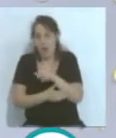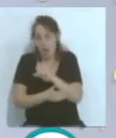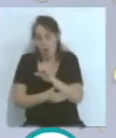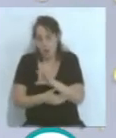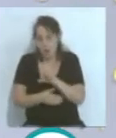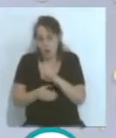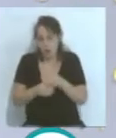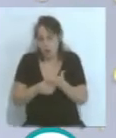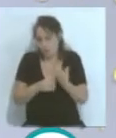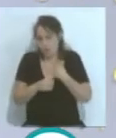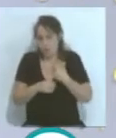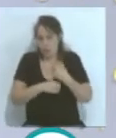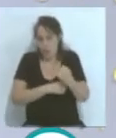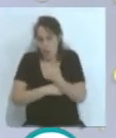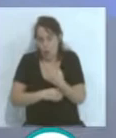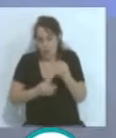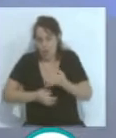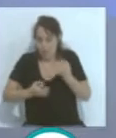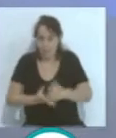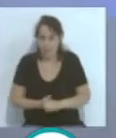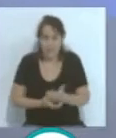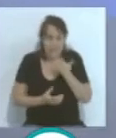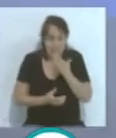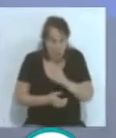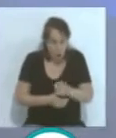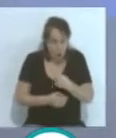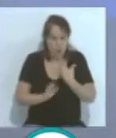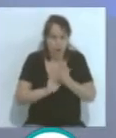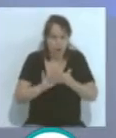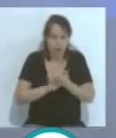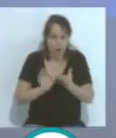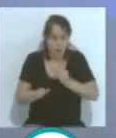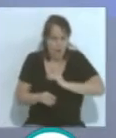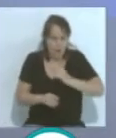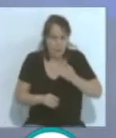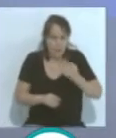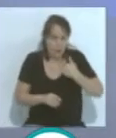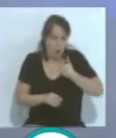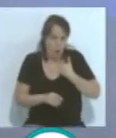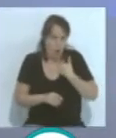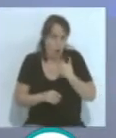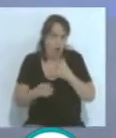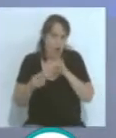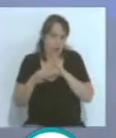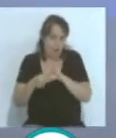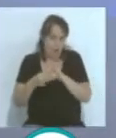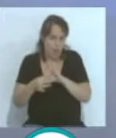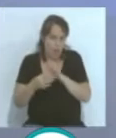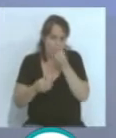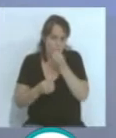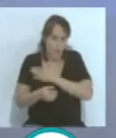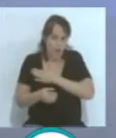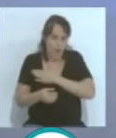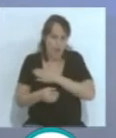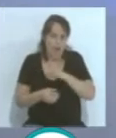así que no hay queja, no hay queja para eso. Y si no, tú me hablas conmigo, que yo con Carlos tengo una relación extraordinaria, un